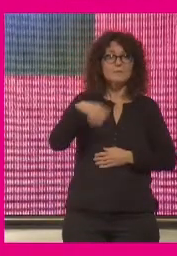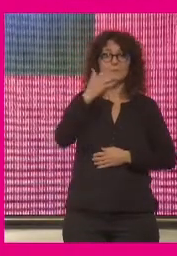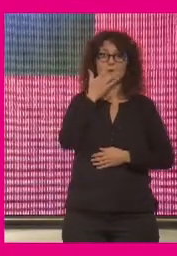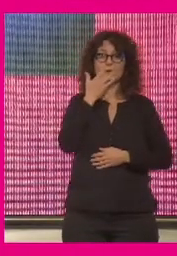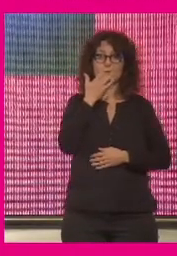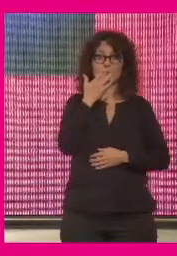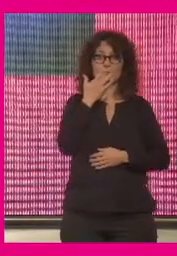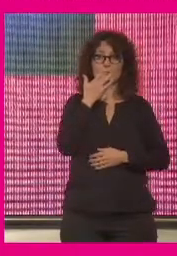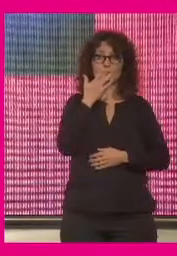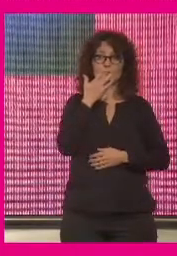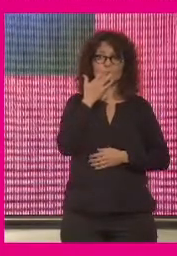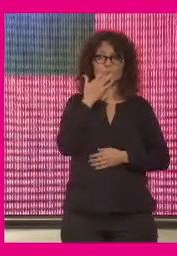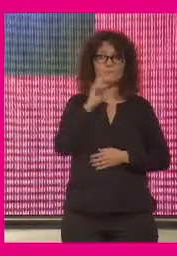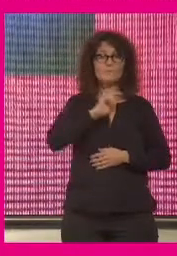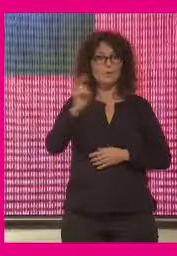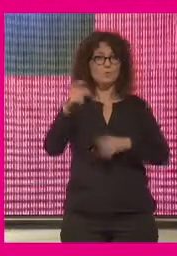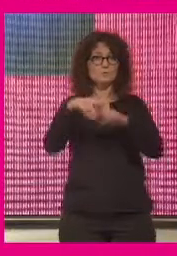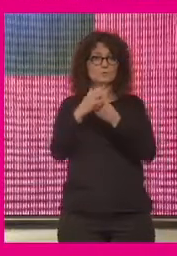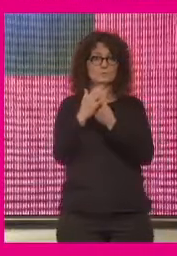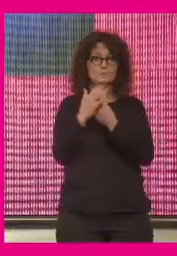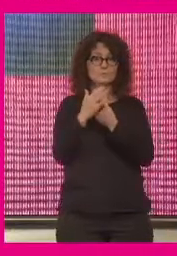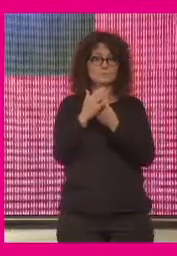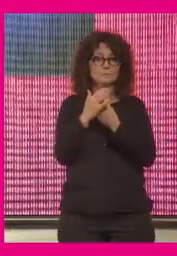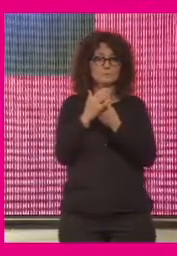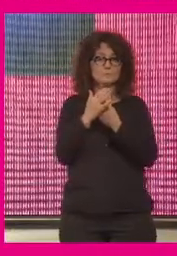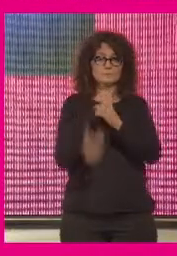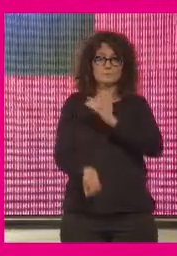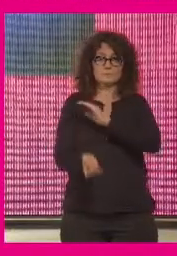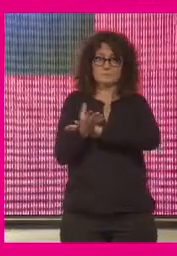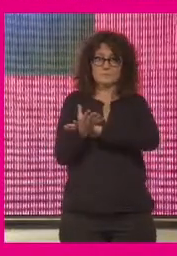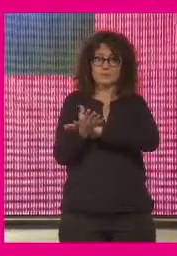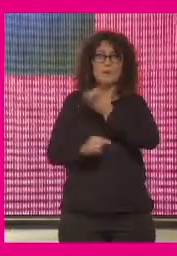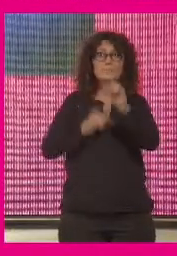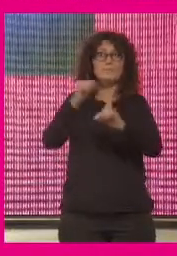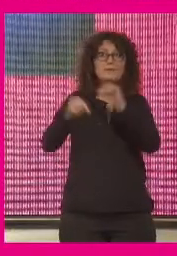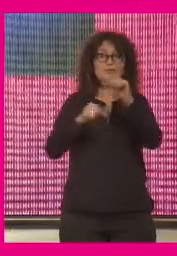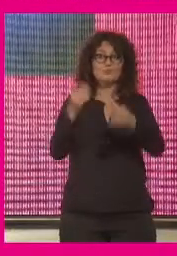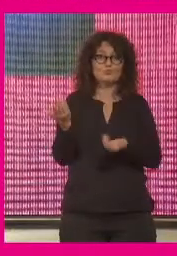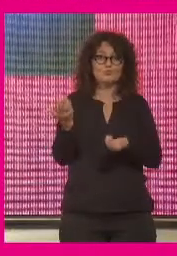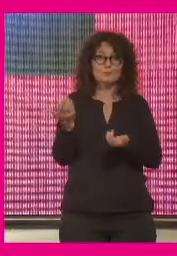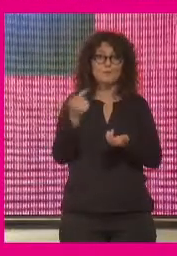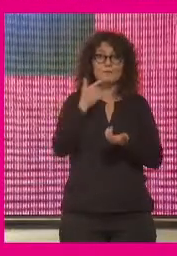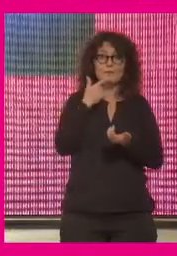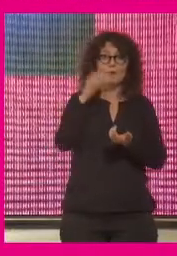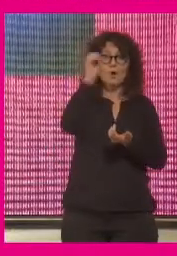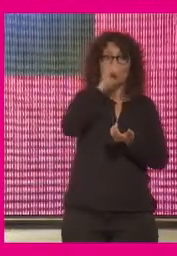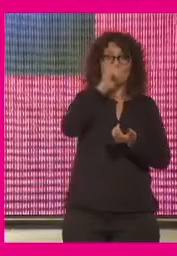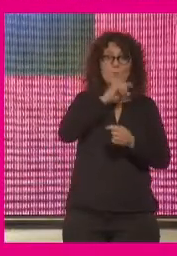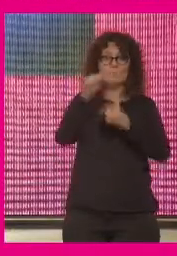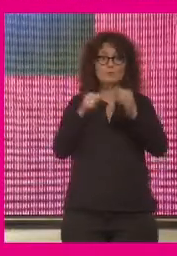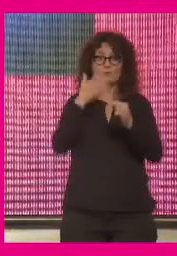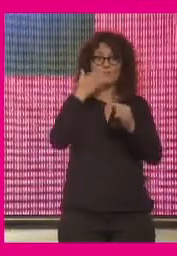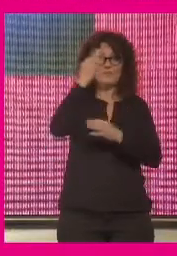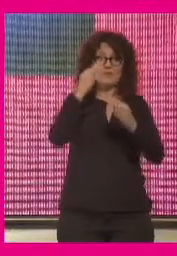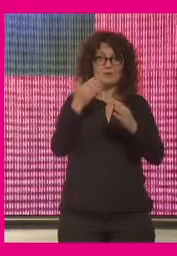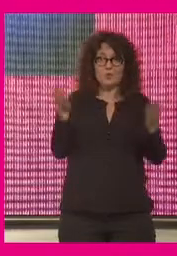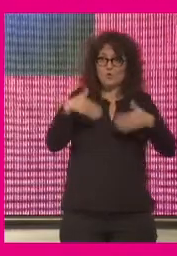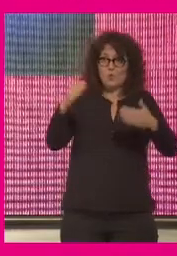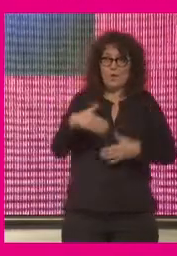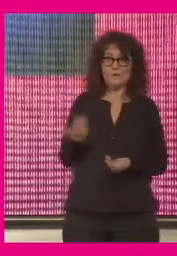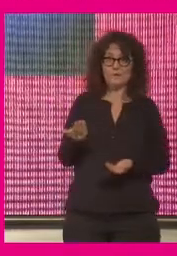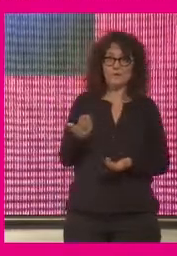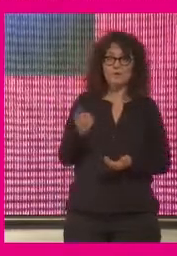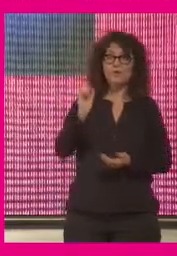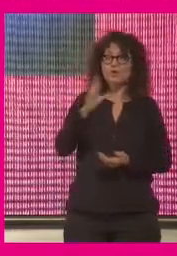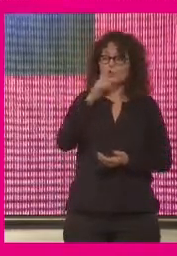por ejemplo con otro caso muy llamativo que es con el origen del virus cualquier persona opina de dónde viene el virus sin aportar ni un solo dato y solo